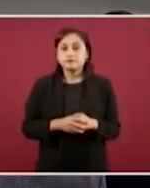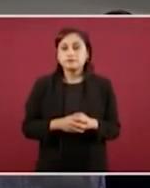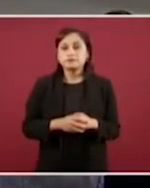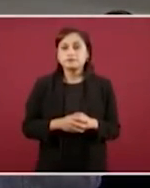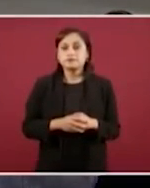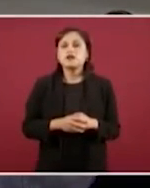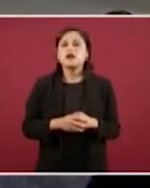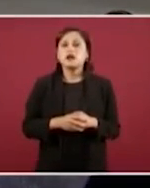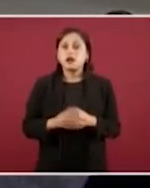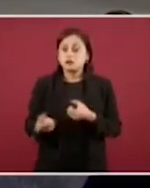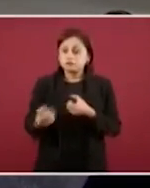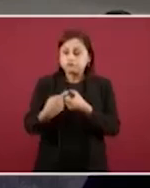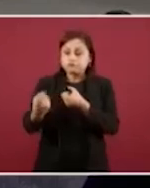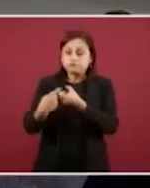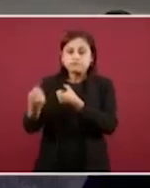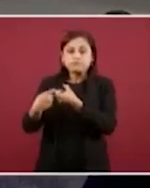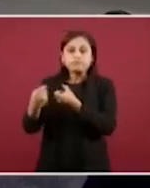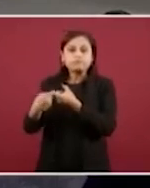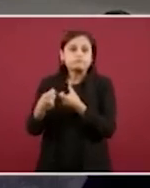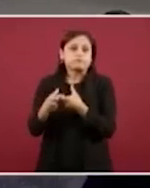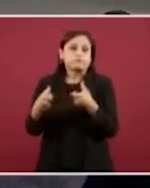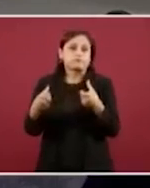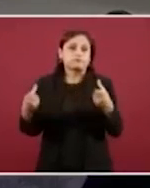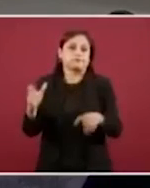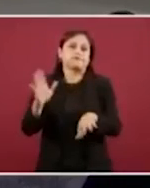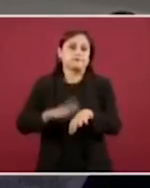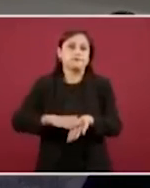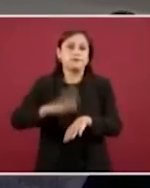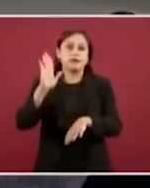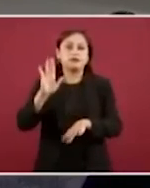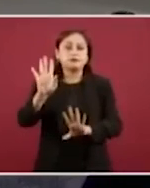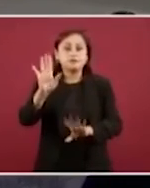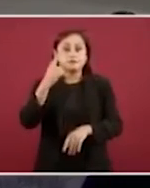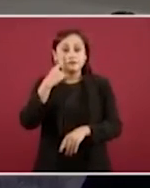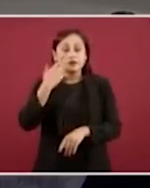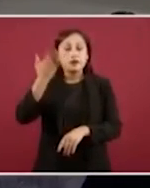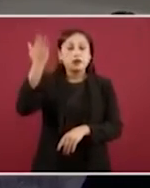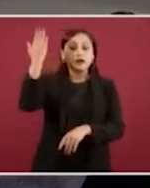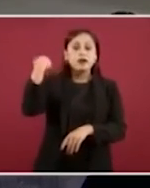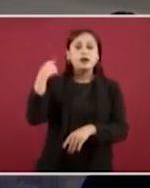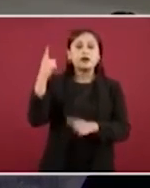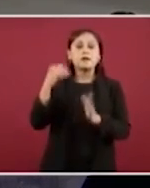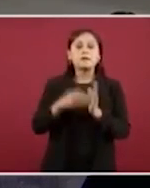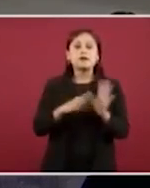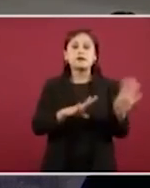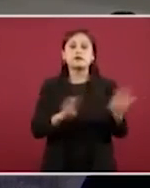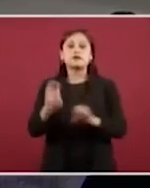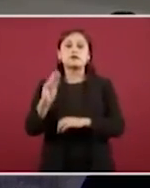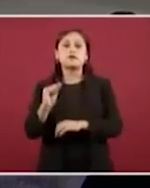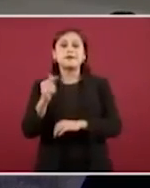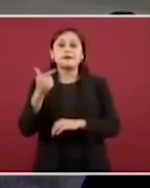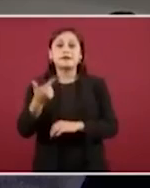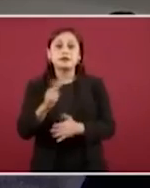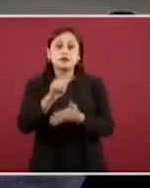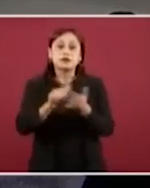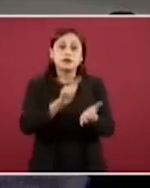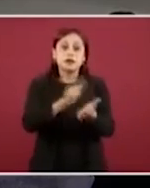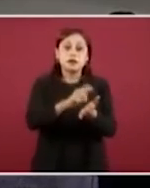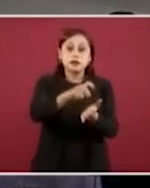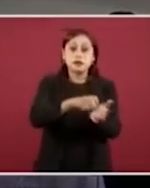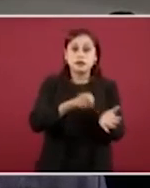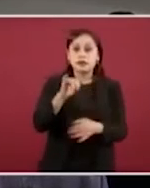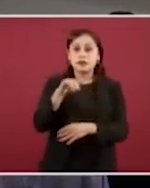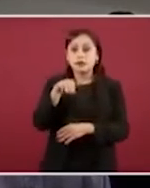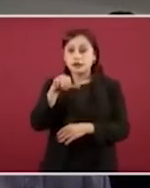más afiliaciones. Sólo para darnos una idea, en 1997 se hicieron reformas al Seguro Social justamente para que hubiera una